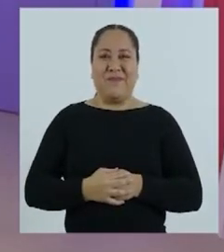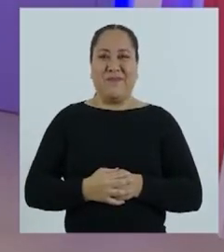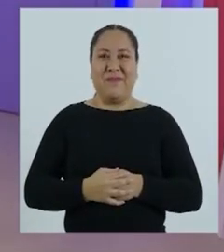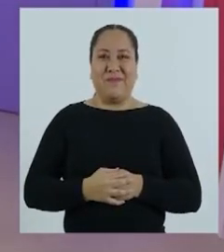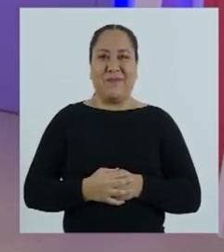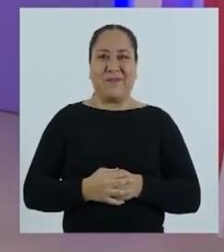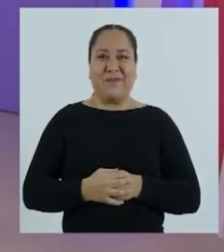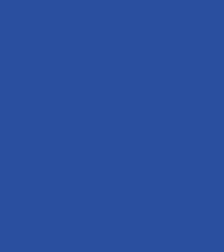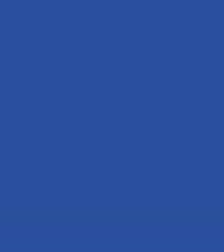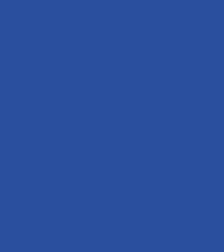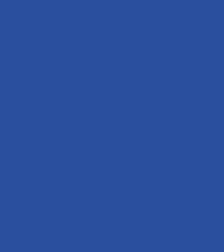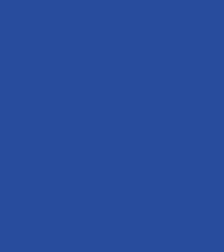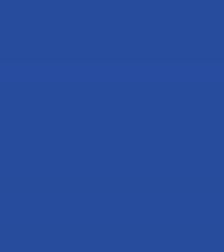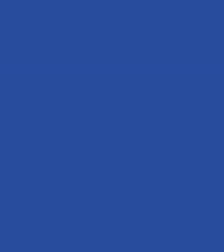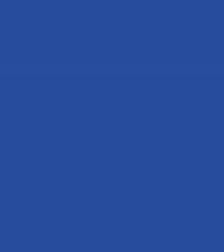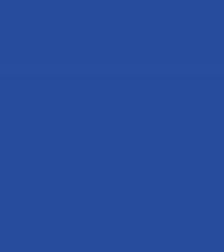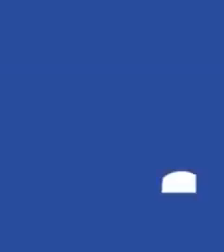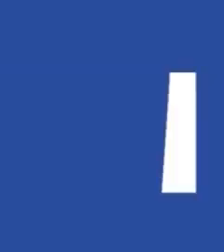¡Chau, chau!